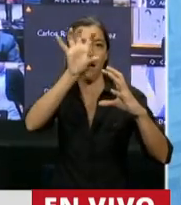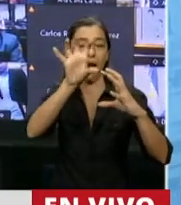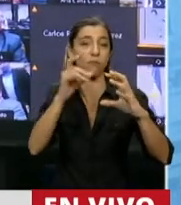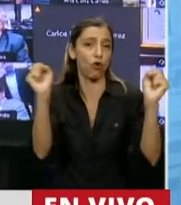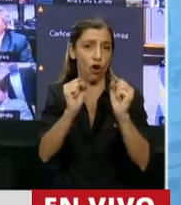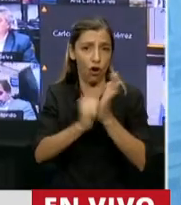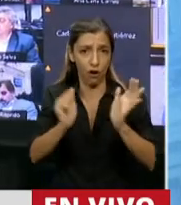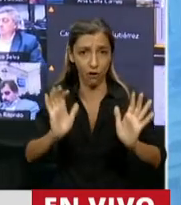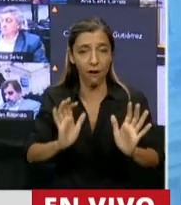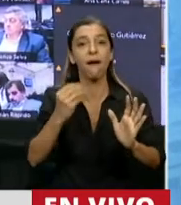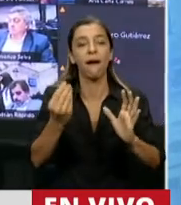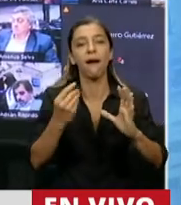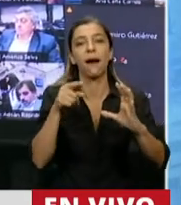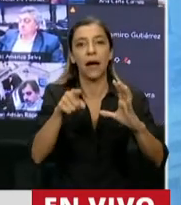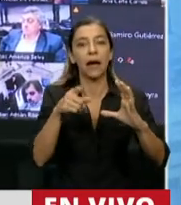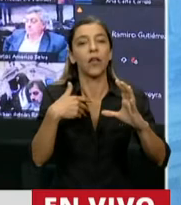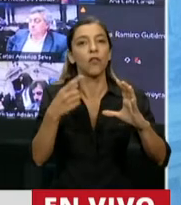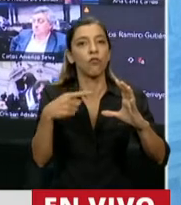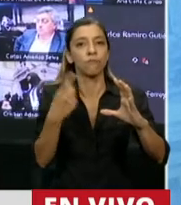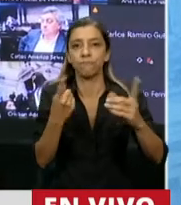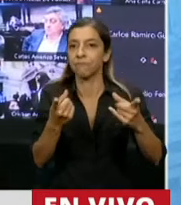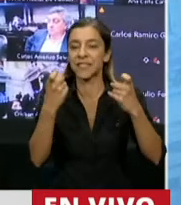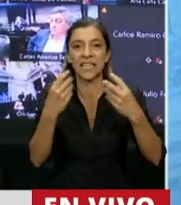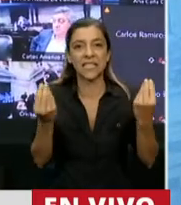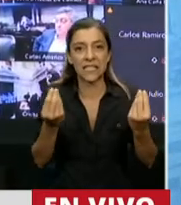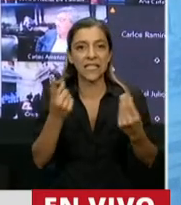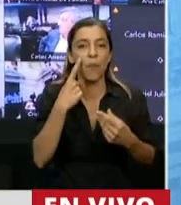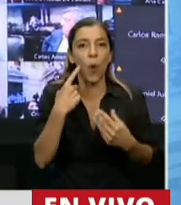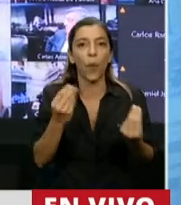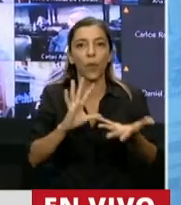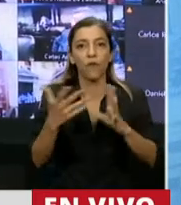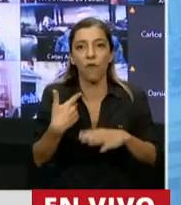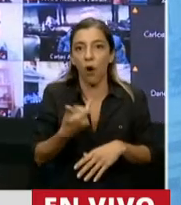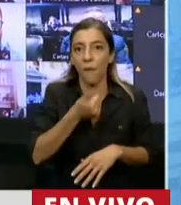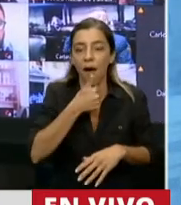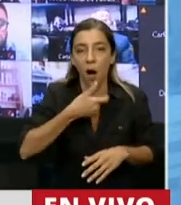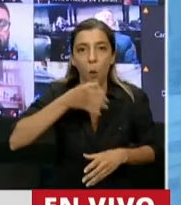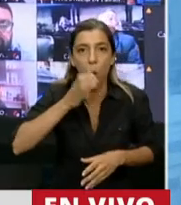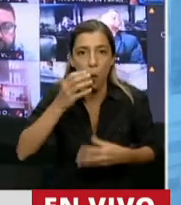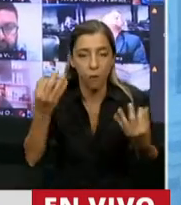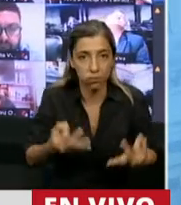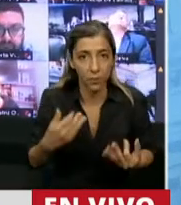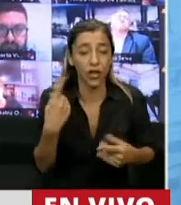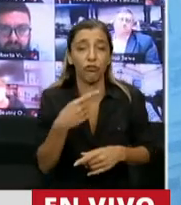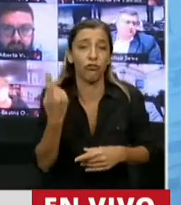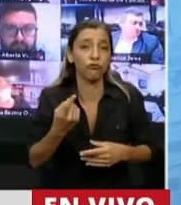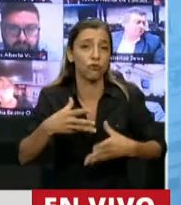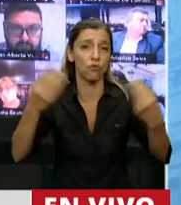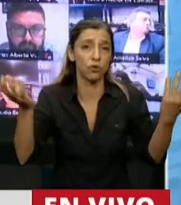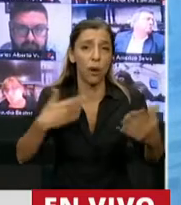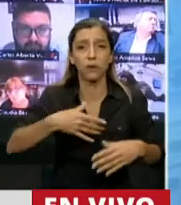Ese es el agua que muchas veces en nuestras ciudades utilizamos de modo absolutamente indiscriminado para tomar,